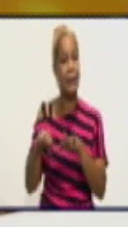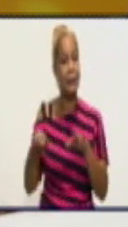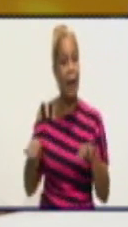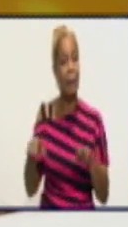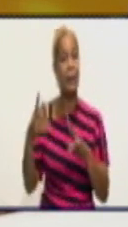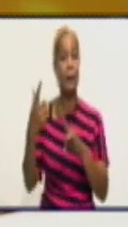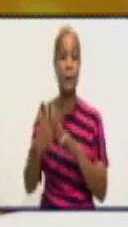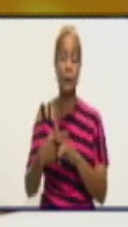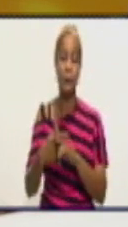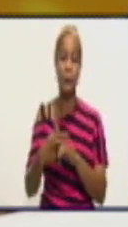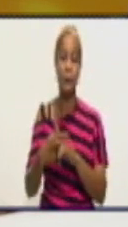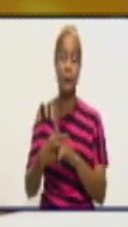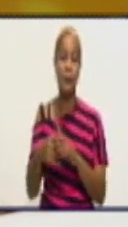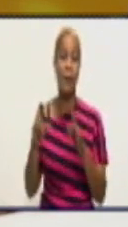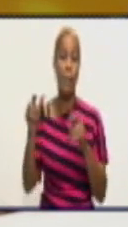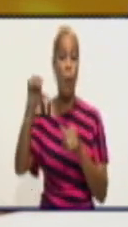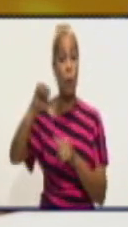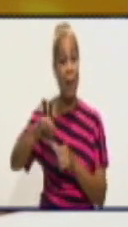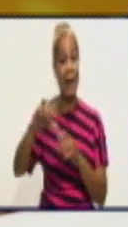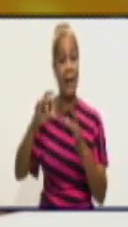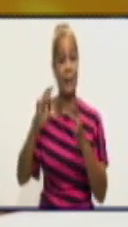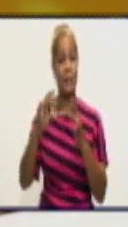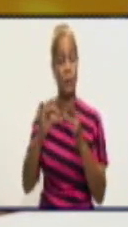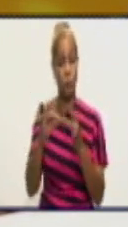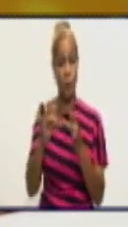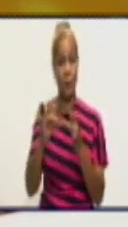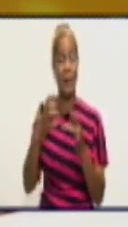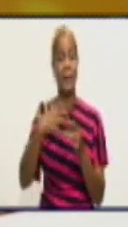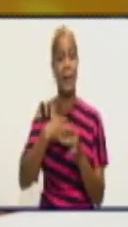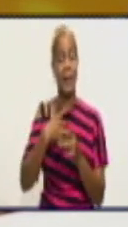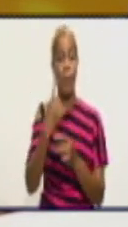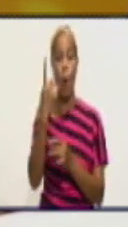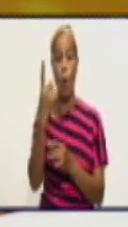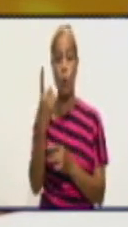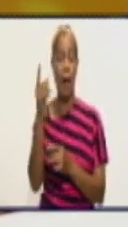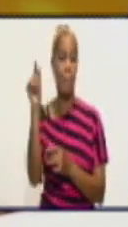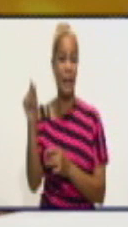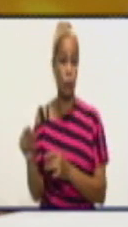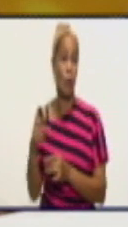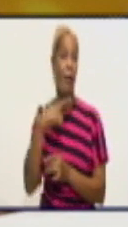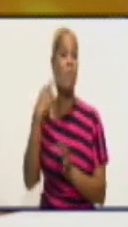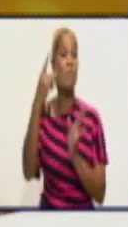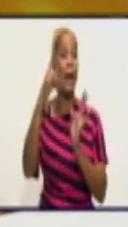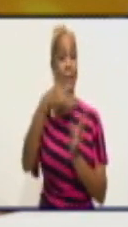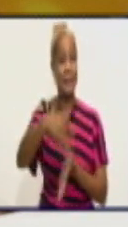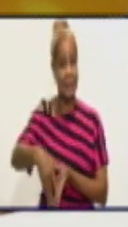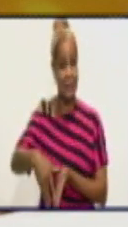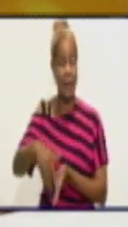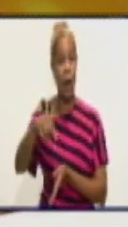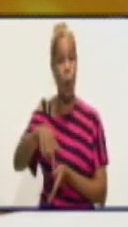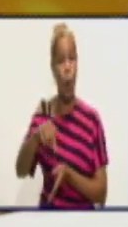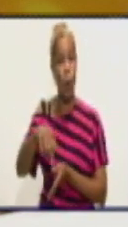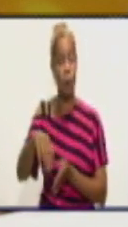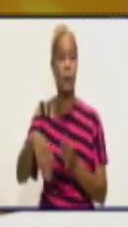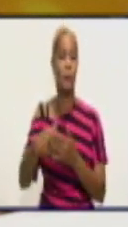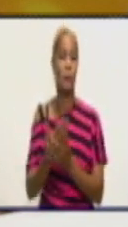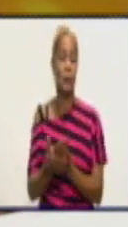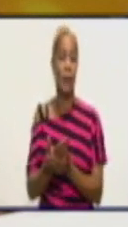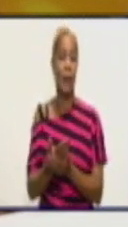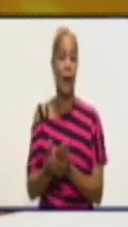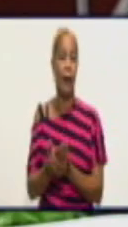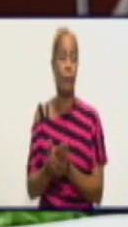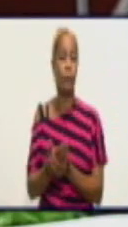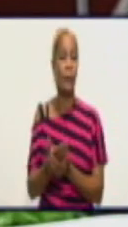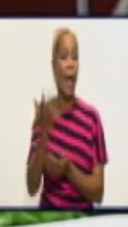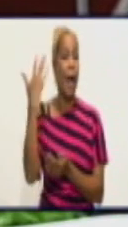lamentablemente en las últimas 24 horas tuvimos que lamentar el fallecimiento de una persona que es la persona que veníamos reportando en